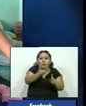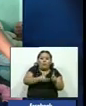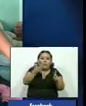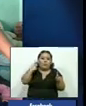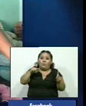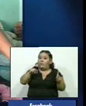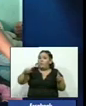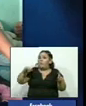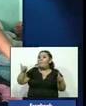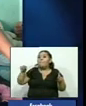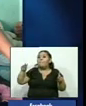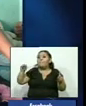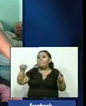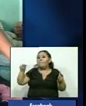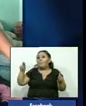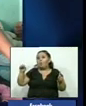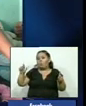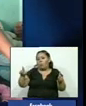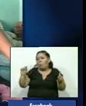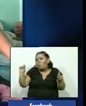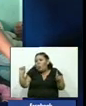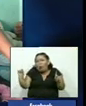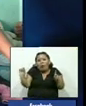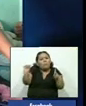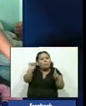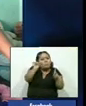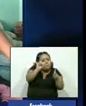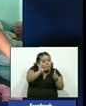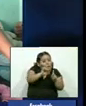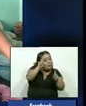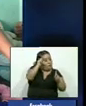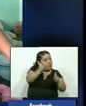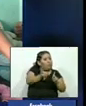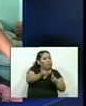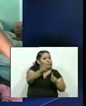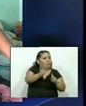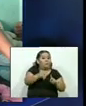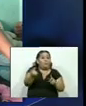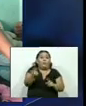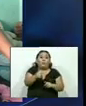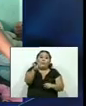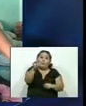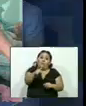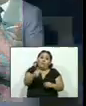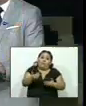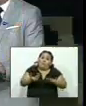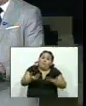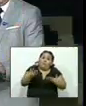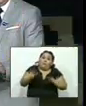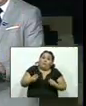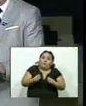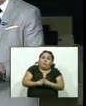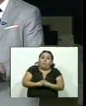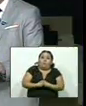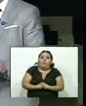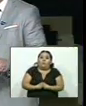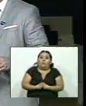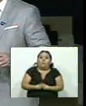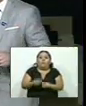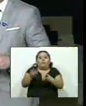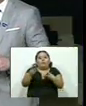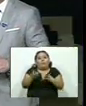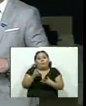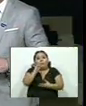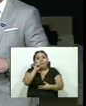Manuel Enrique Chacón con poco podemos hacer mucho por los demás y con este servicio social nosotros queremos